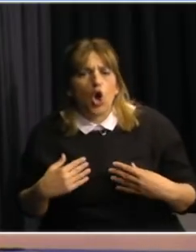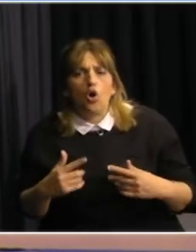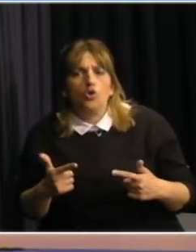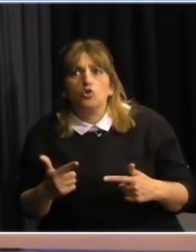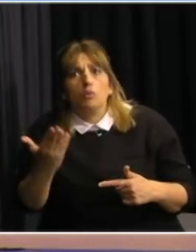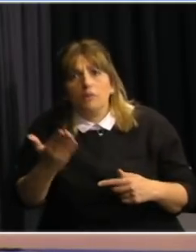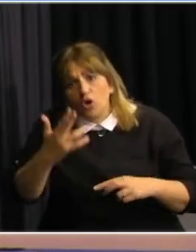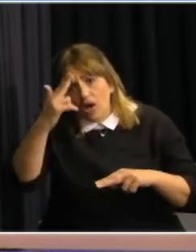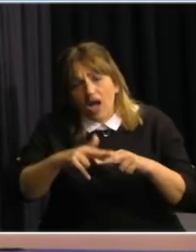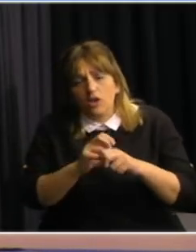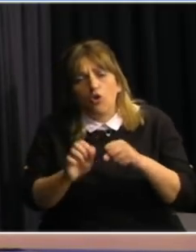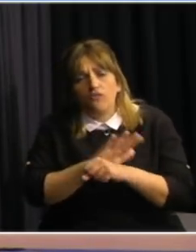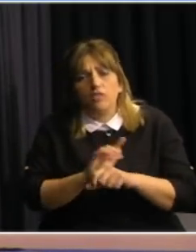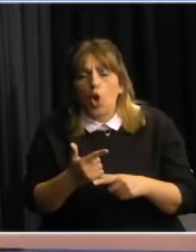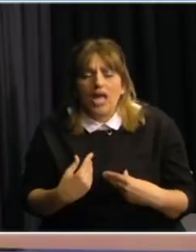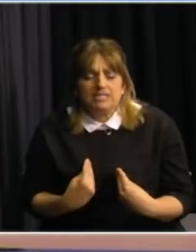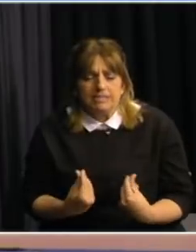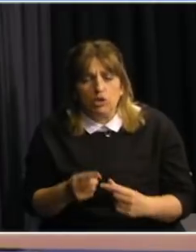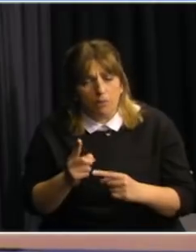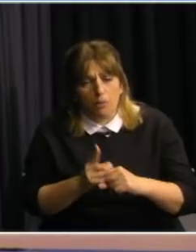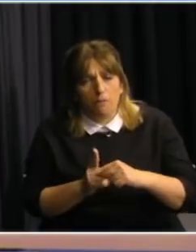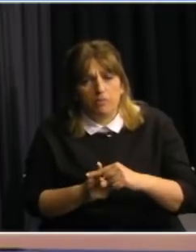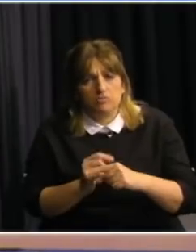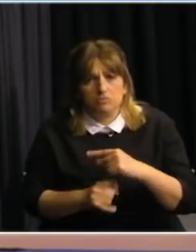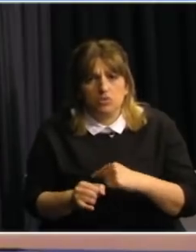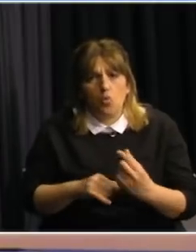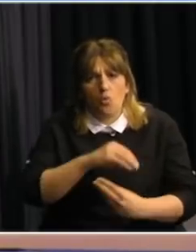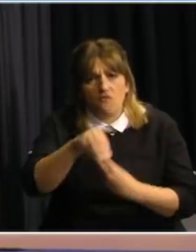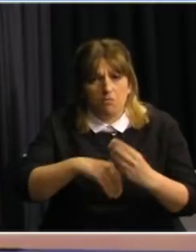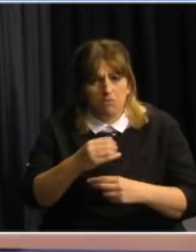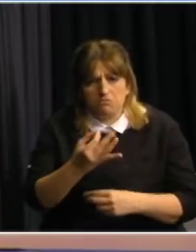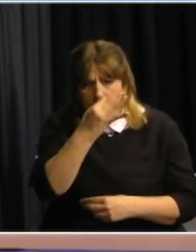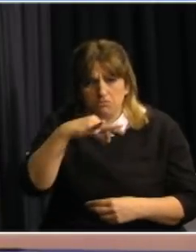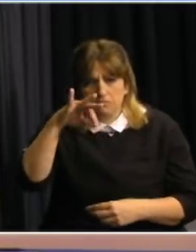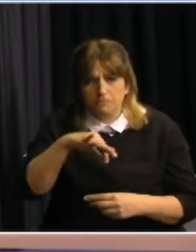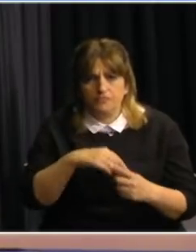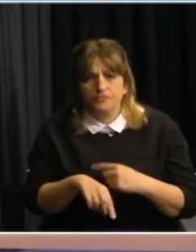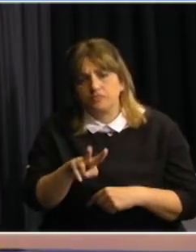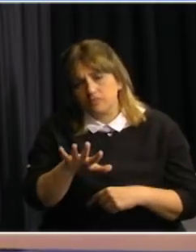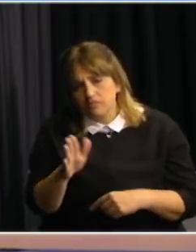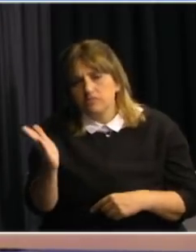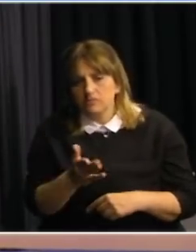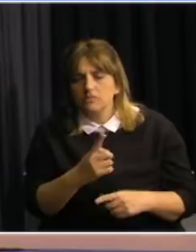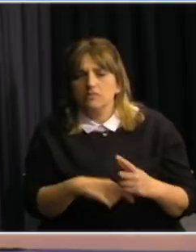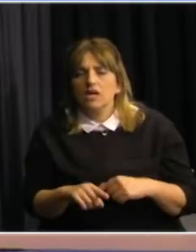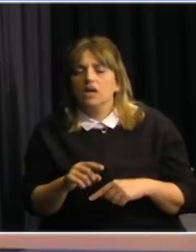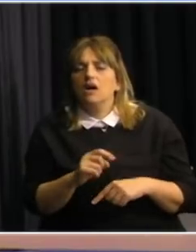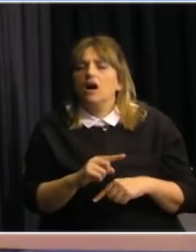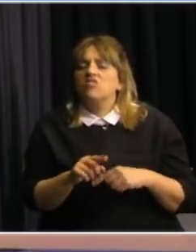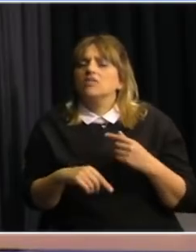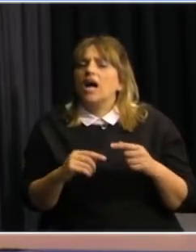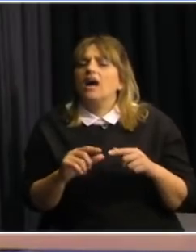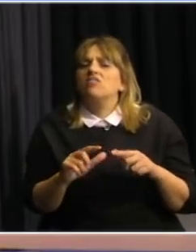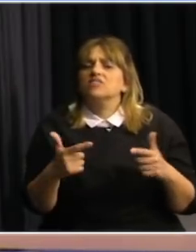están testeando los contactos la proporción global del número asintomático si anda el número que usted dice del 25% ha crecido